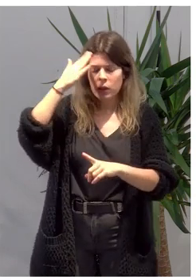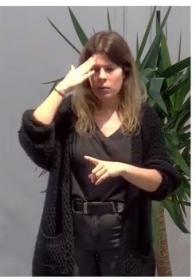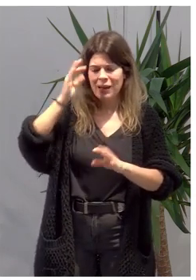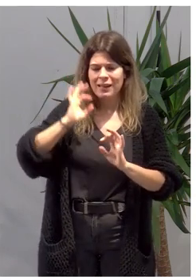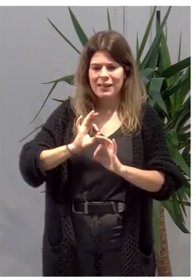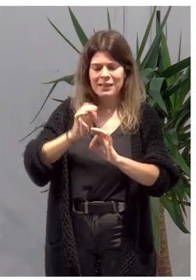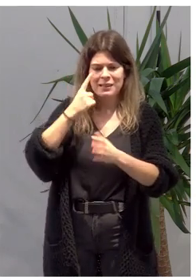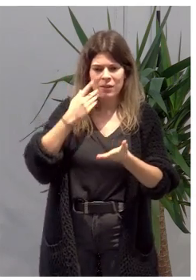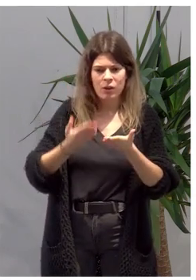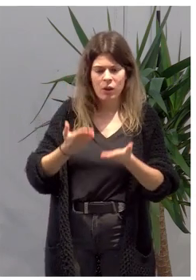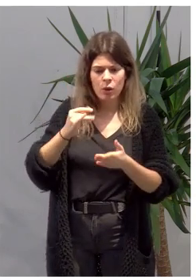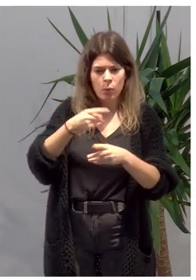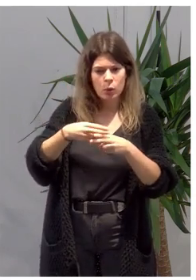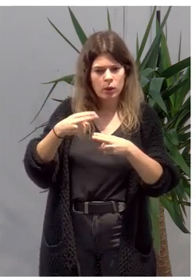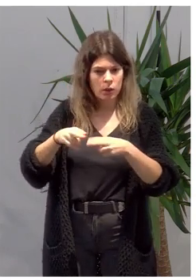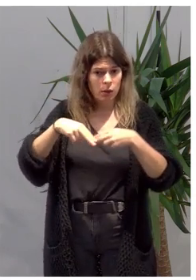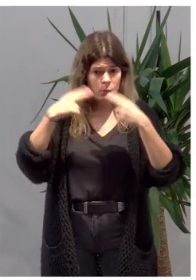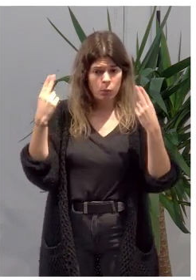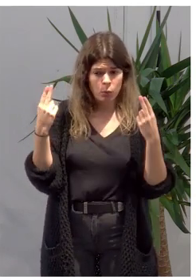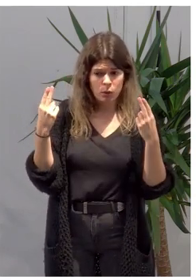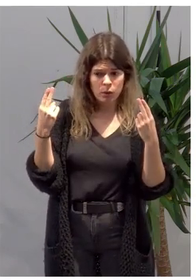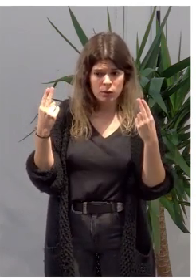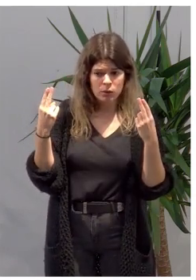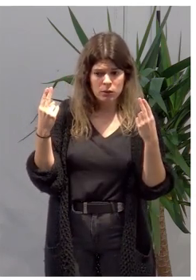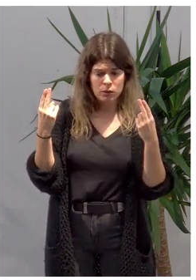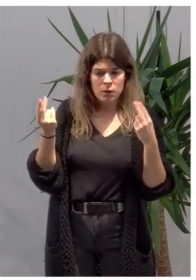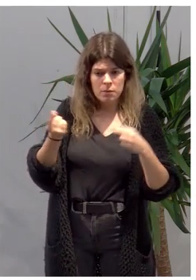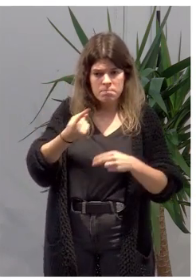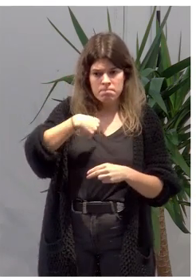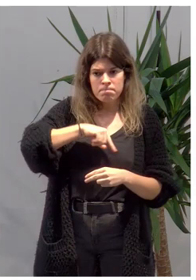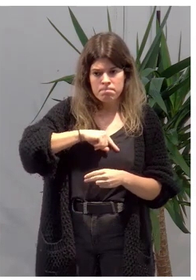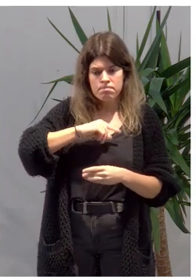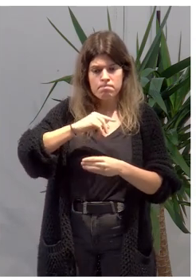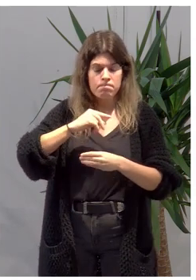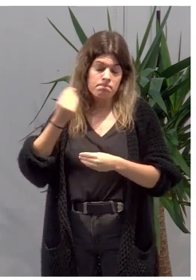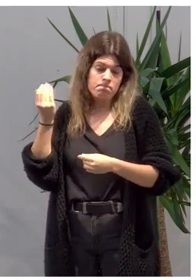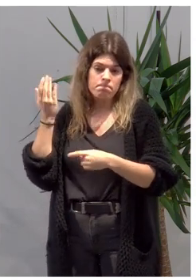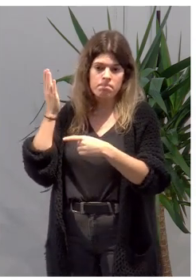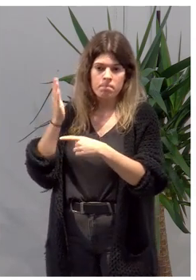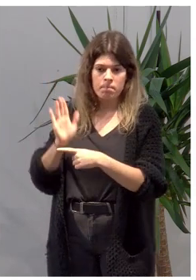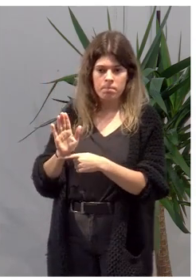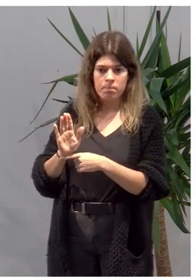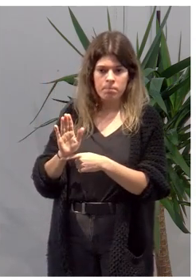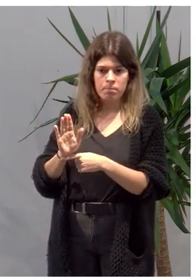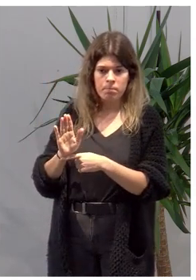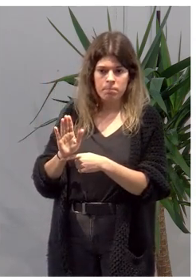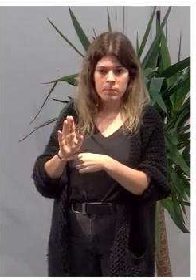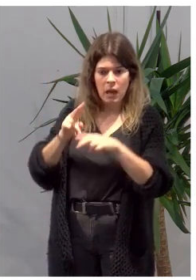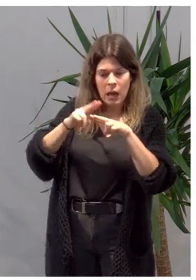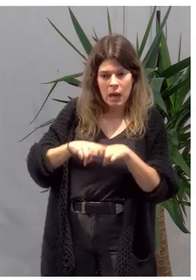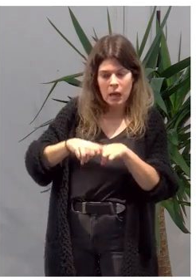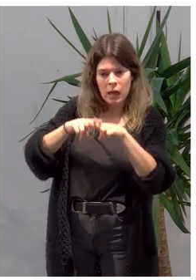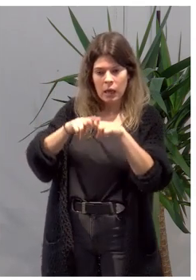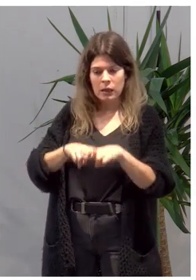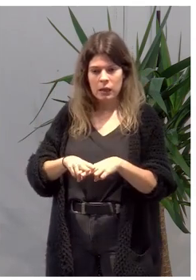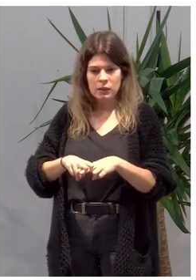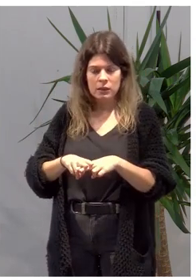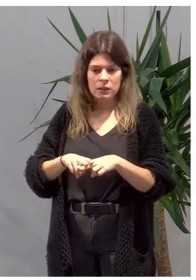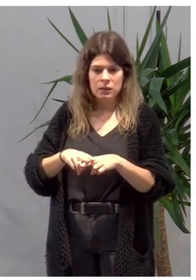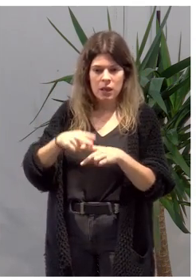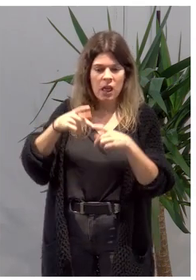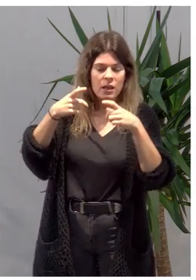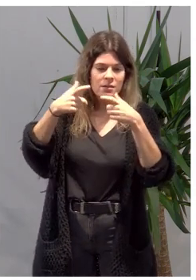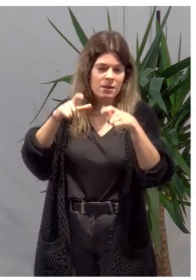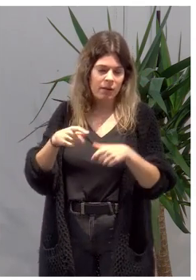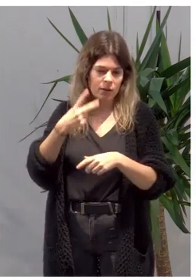precisamente la evaluación de las políticas públicas, pues, hemos propuesto este análisis que tiene como dos diferentes